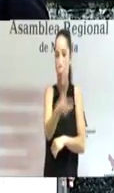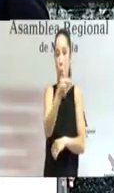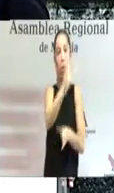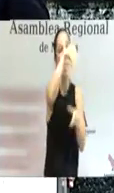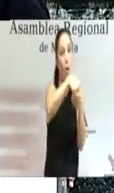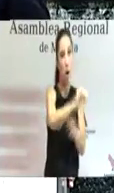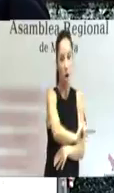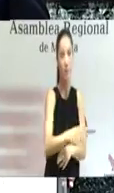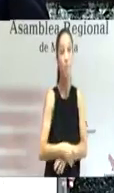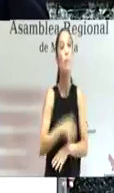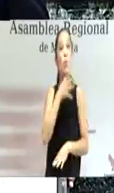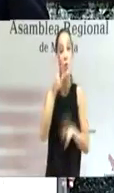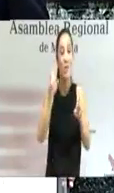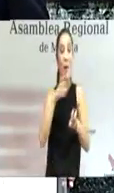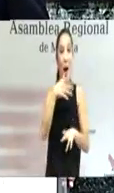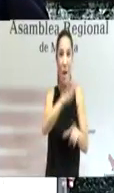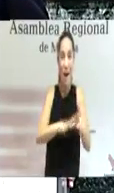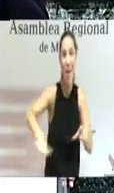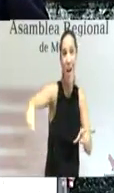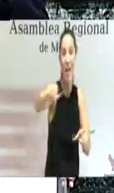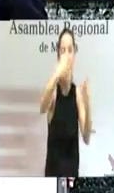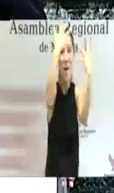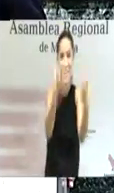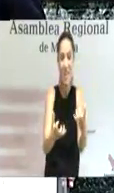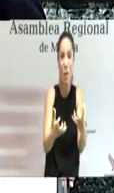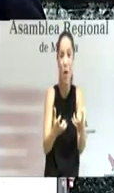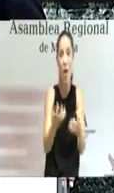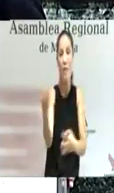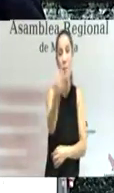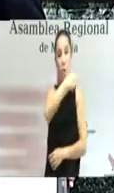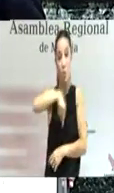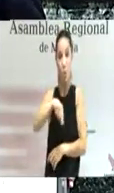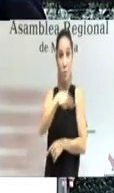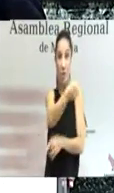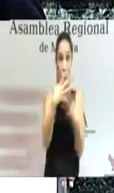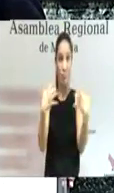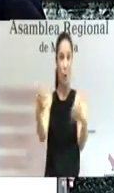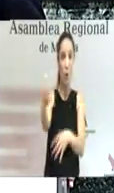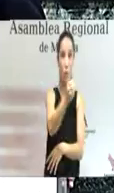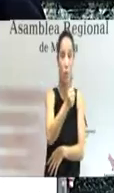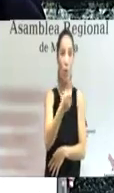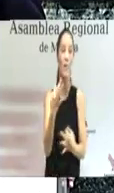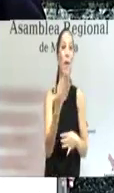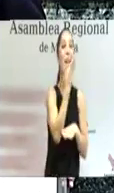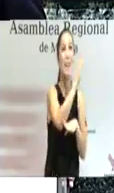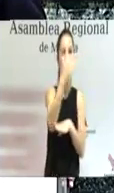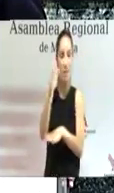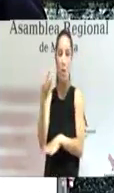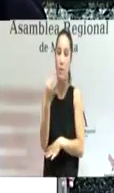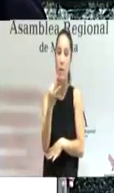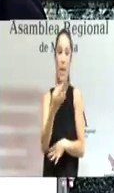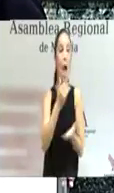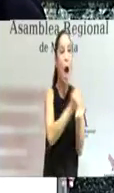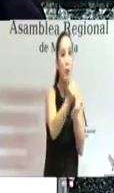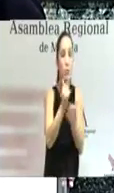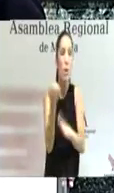Por eso la sequía que padece el campo murciano merece que todos los que aquí contamos con representación estemos al lado de nuestros